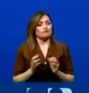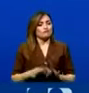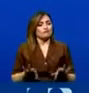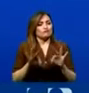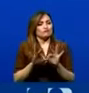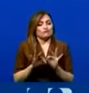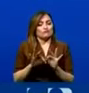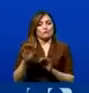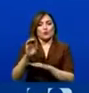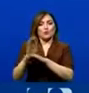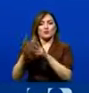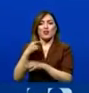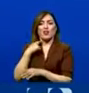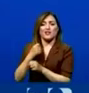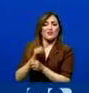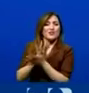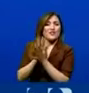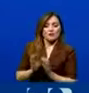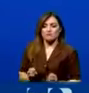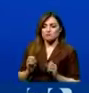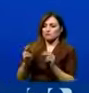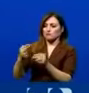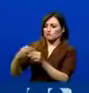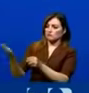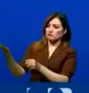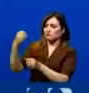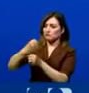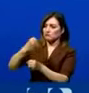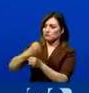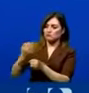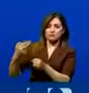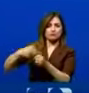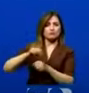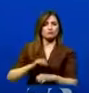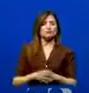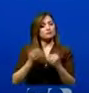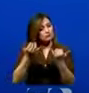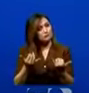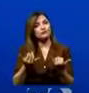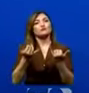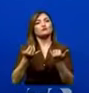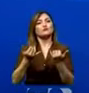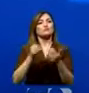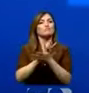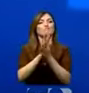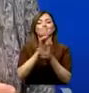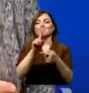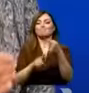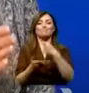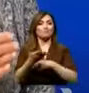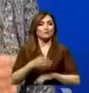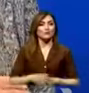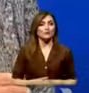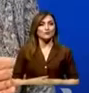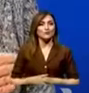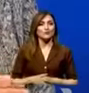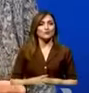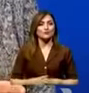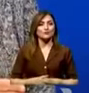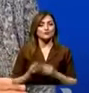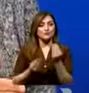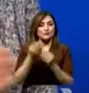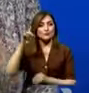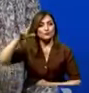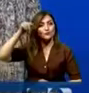ecuatorianos y que en las condiciones actuales esas condiciones no están dadas. De manera que el gobierno con